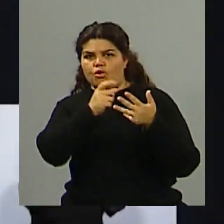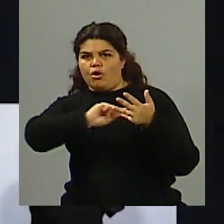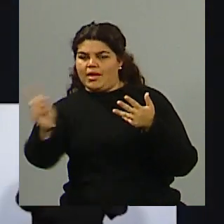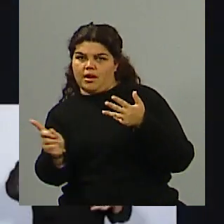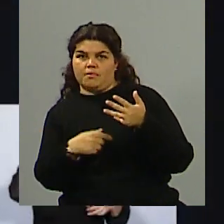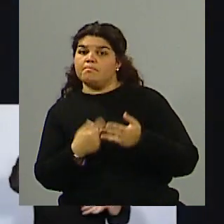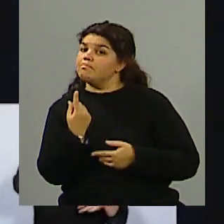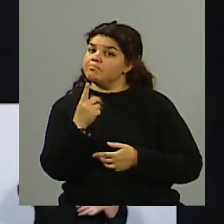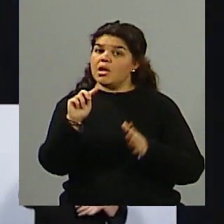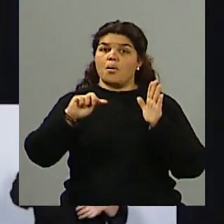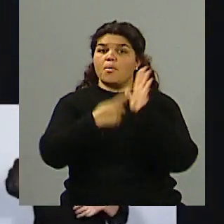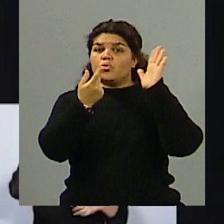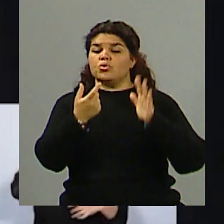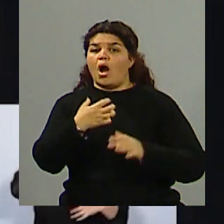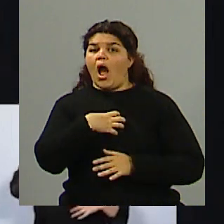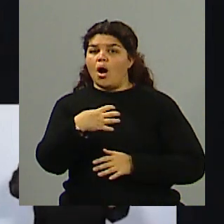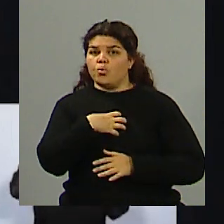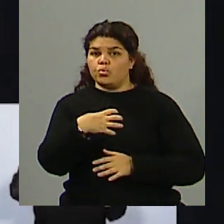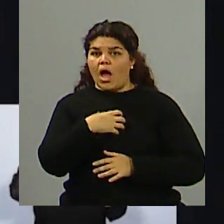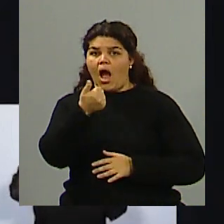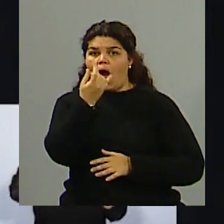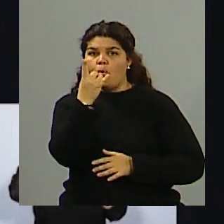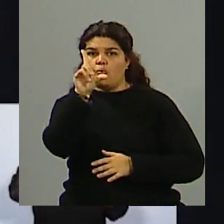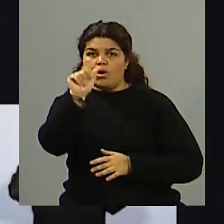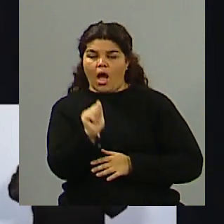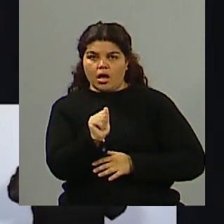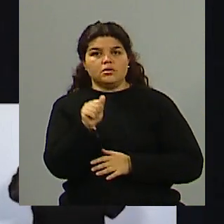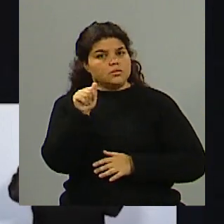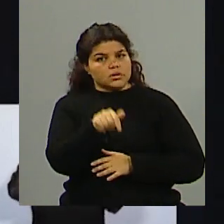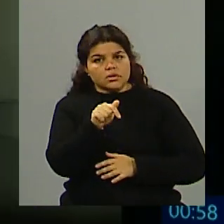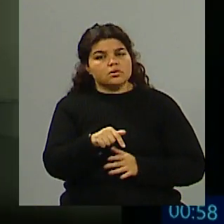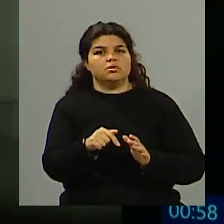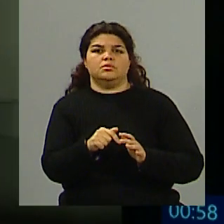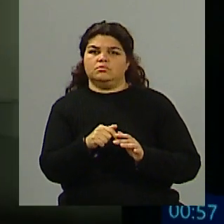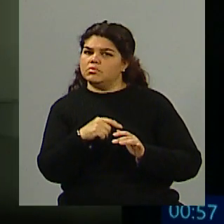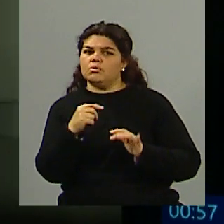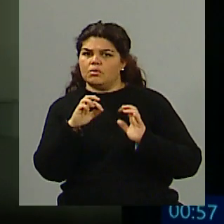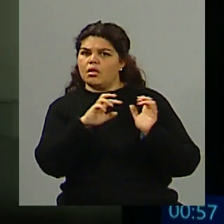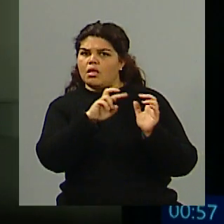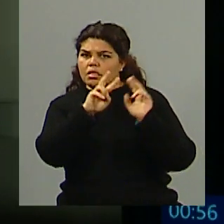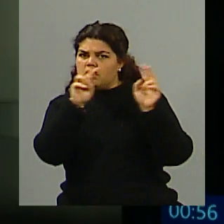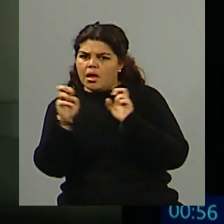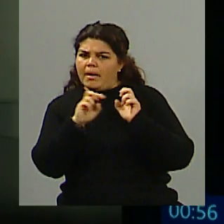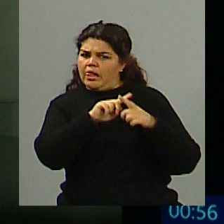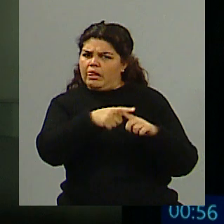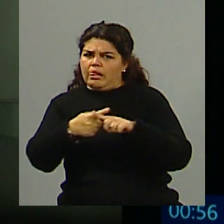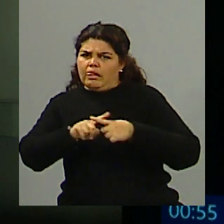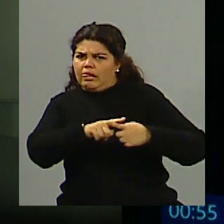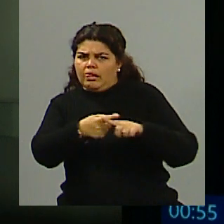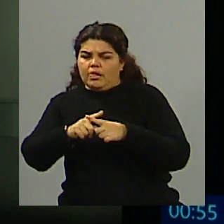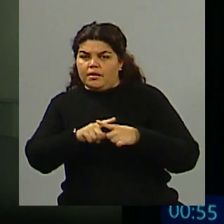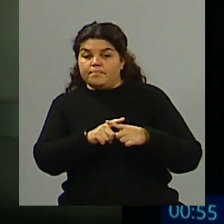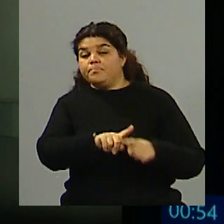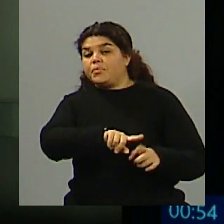Esos son los temas polémicos. El agua fue el eje por el cual creo que pasó todo lo que tiene que ver con el